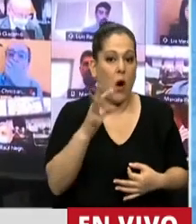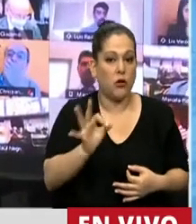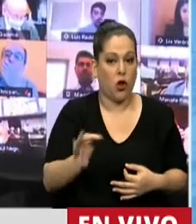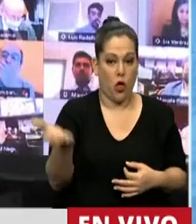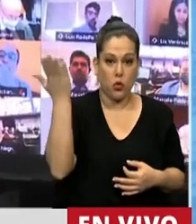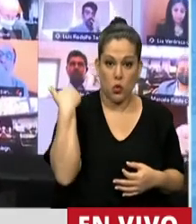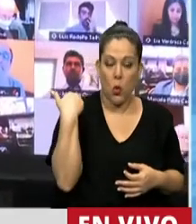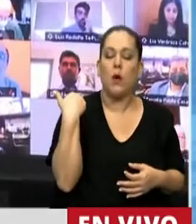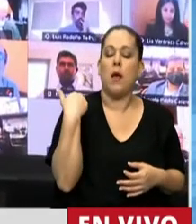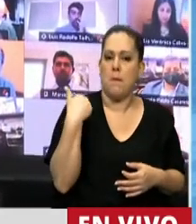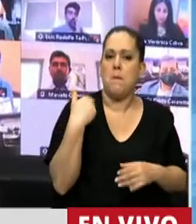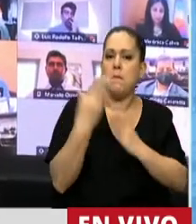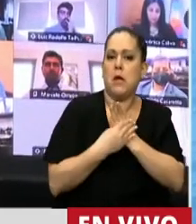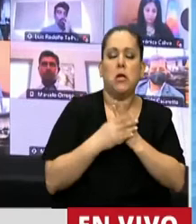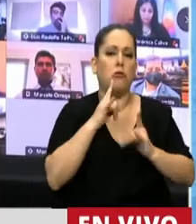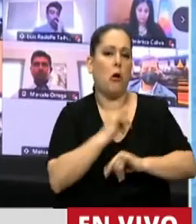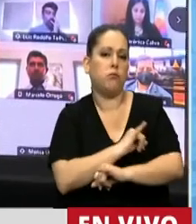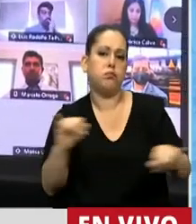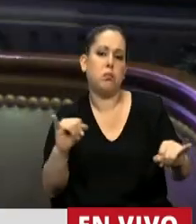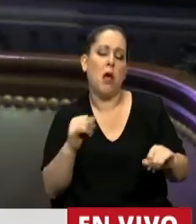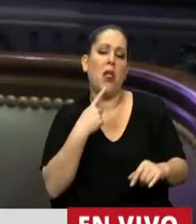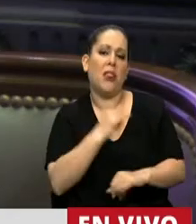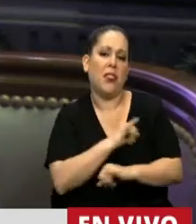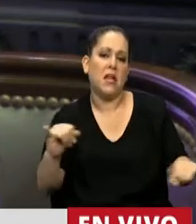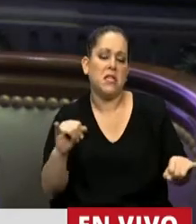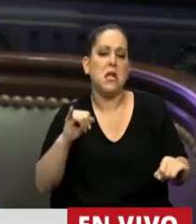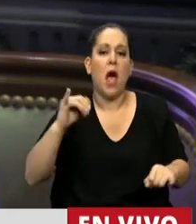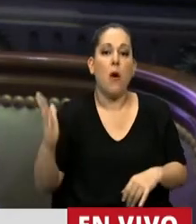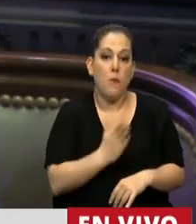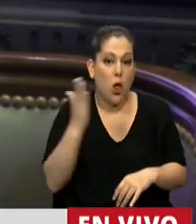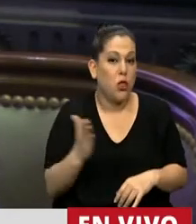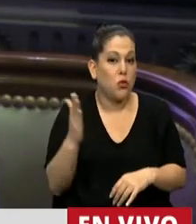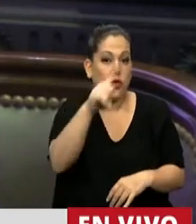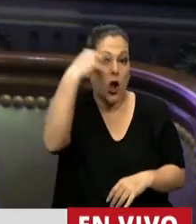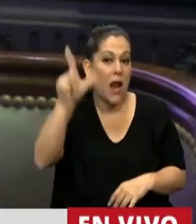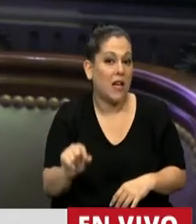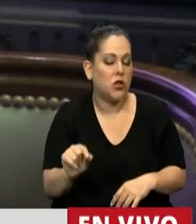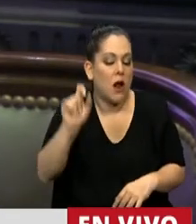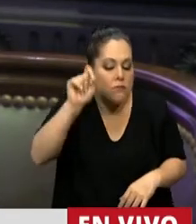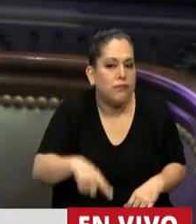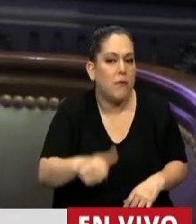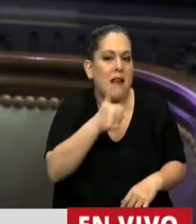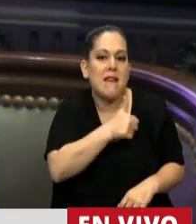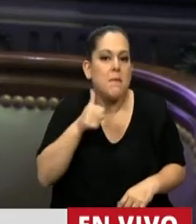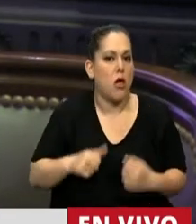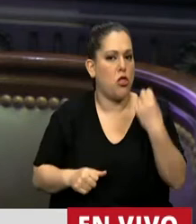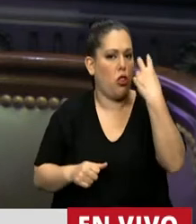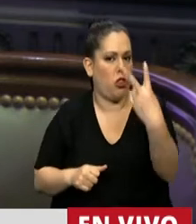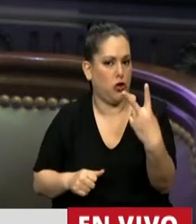nos decía de producción nacional va a haber dos medicamentos en este mes